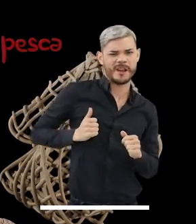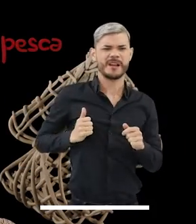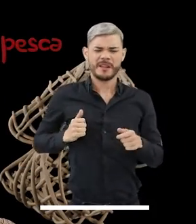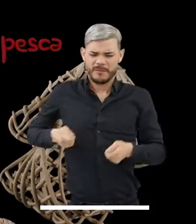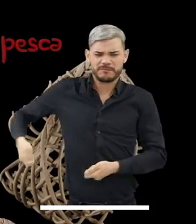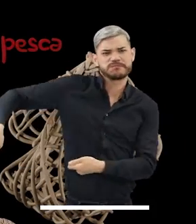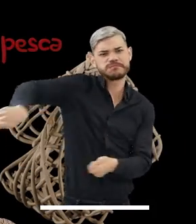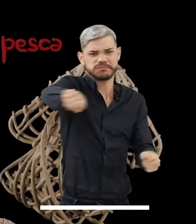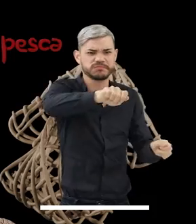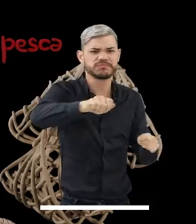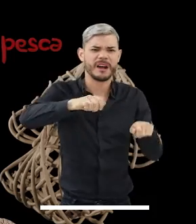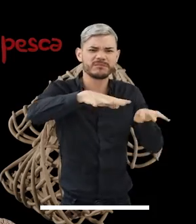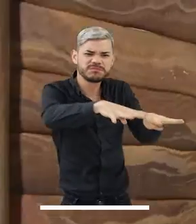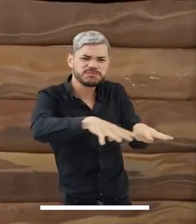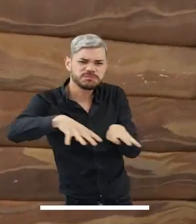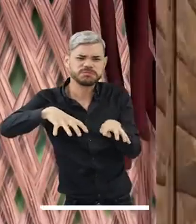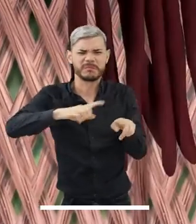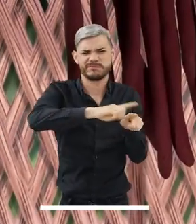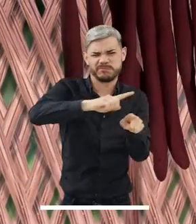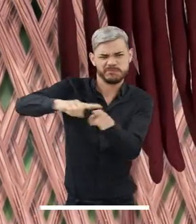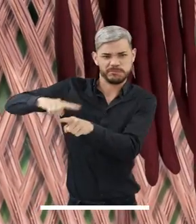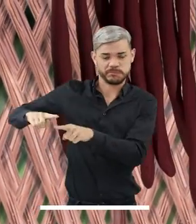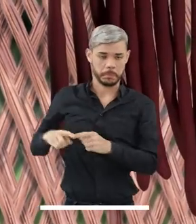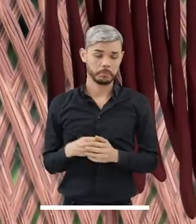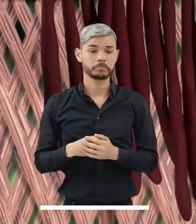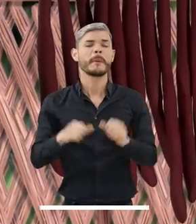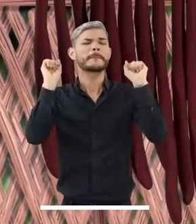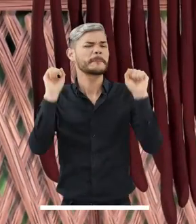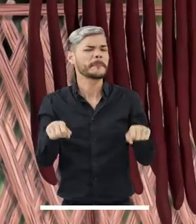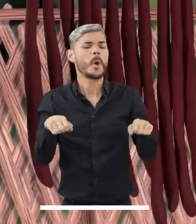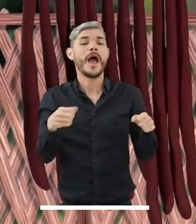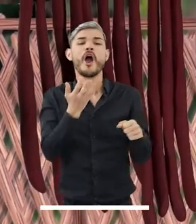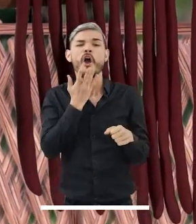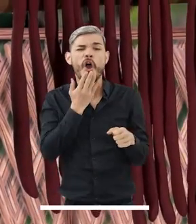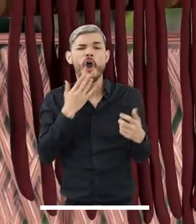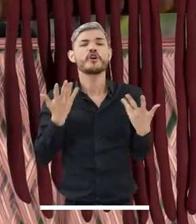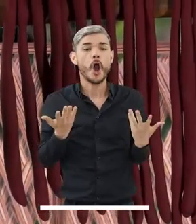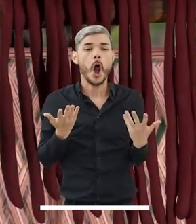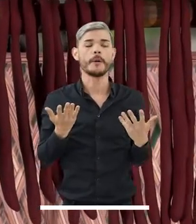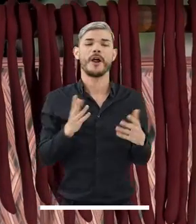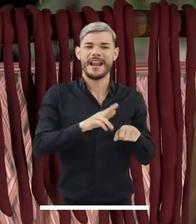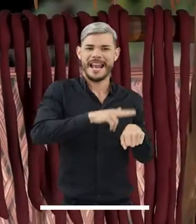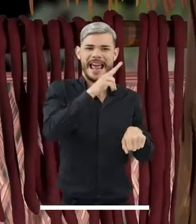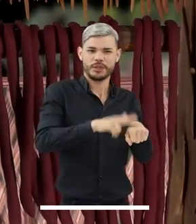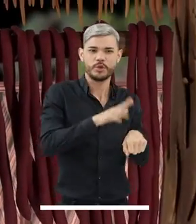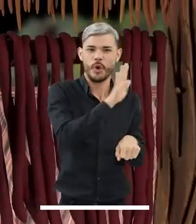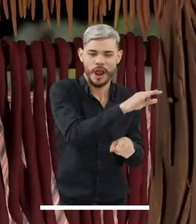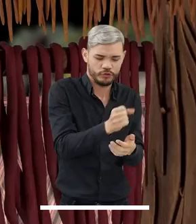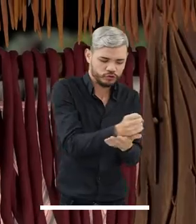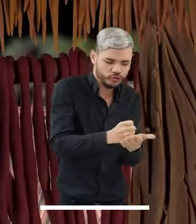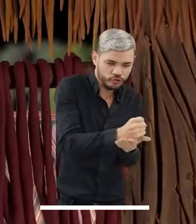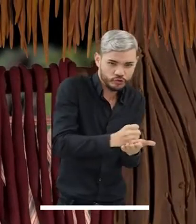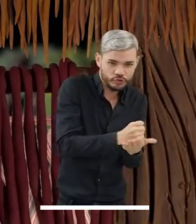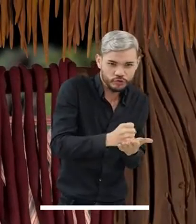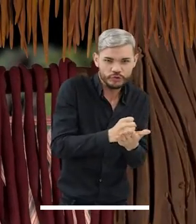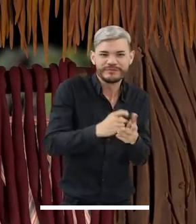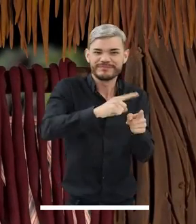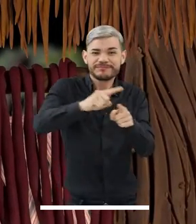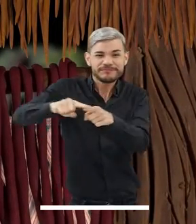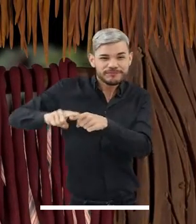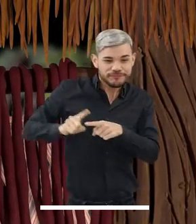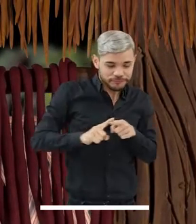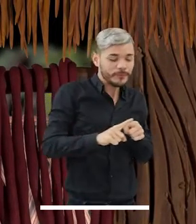pesca, entre otros. La fibra puede teñirse poniéndola a hervir en agua con colorantes naturales como achiote,